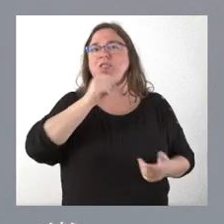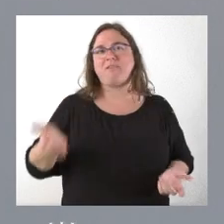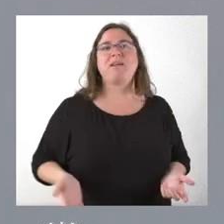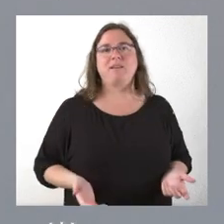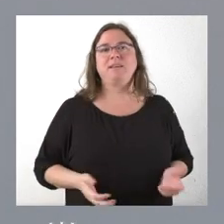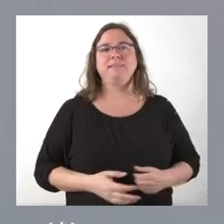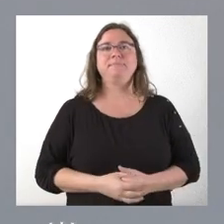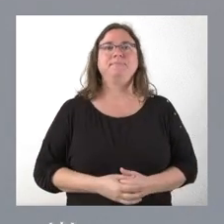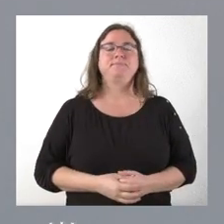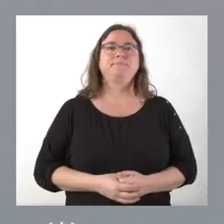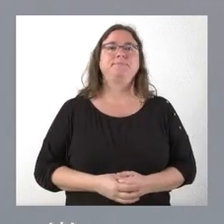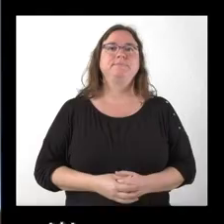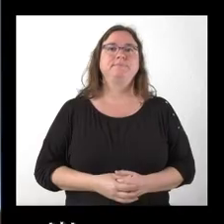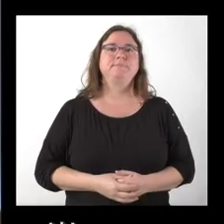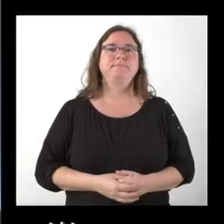que promover la vivienda.